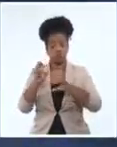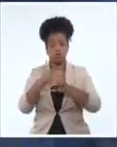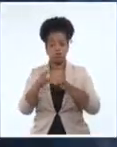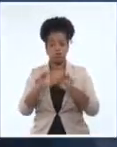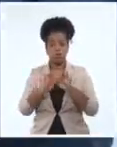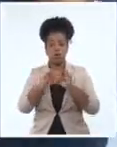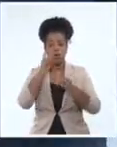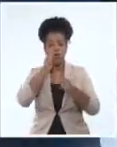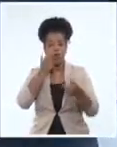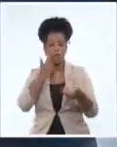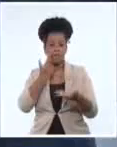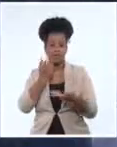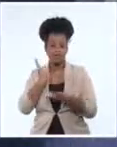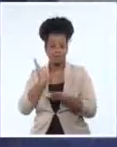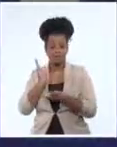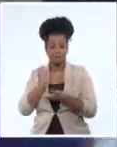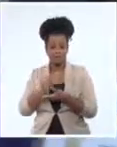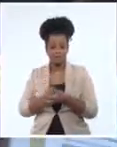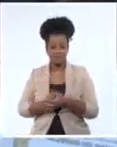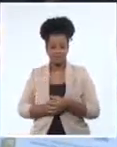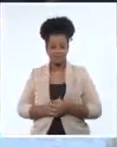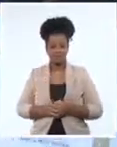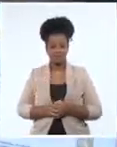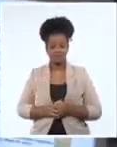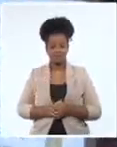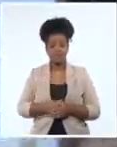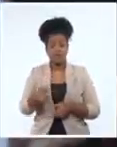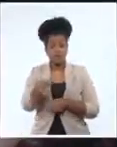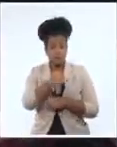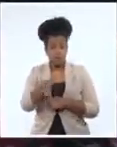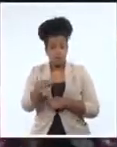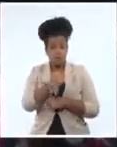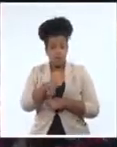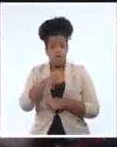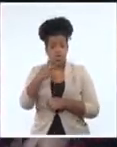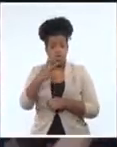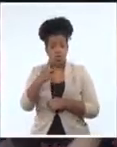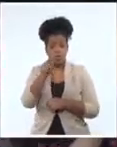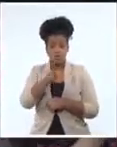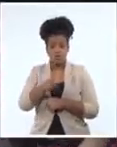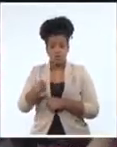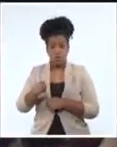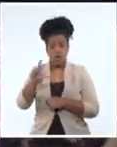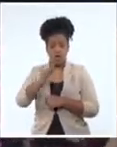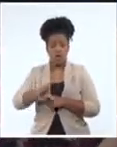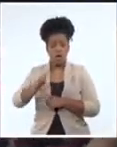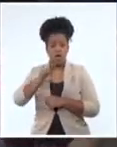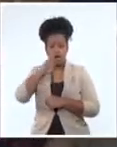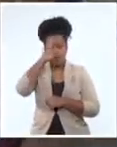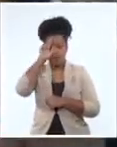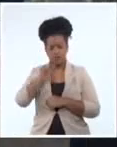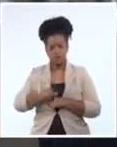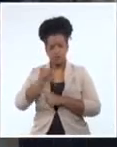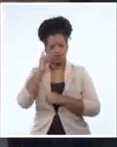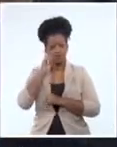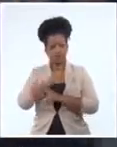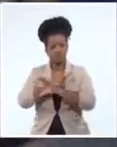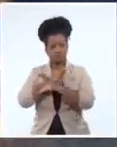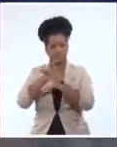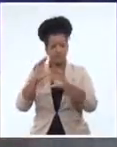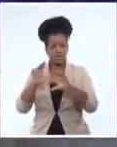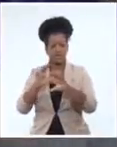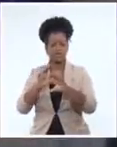Evelio Felipe Machado Ramírez. Igualmente, dos agramontinos, los doctores en ciencias Luis Álvarez